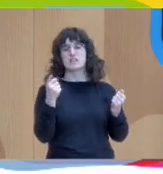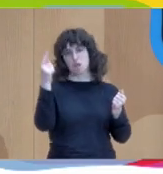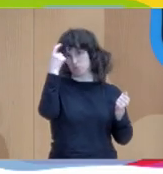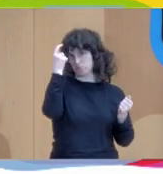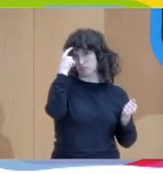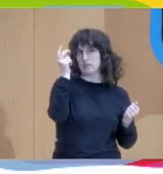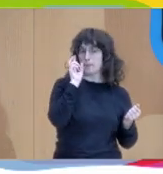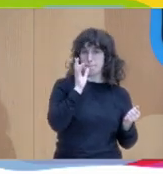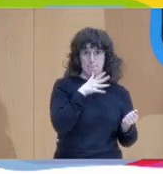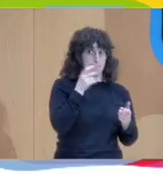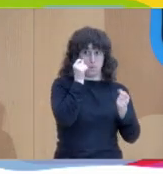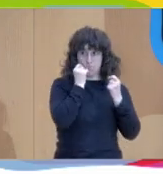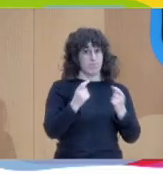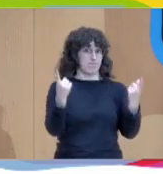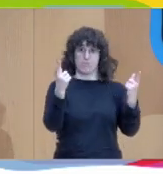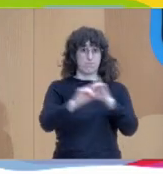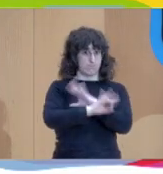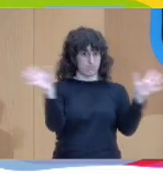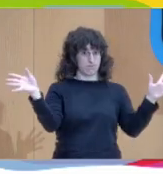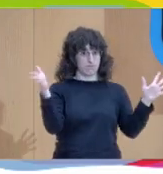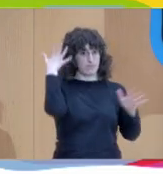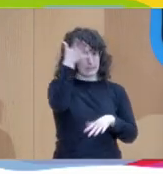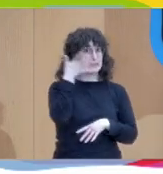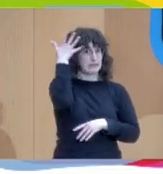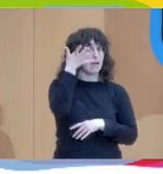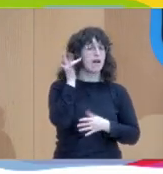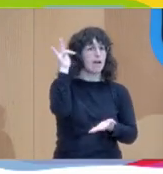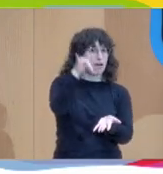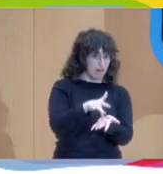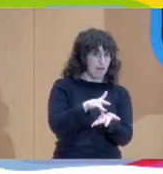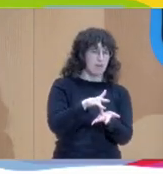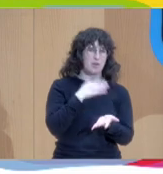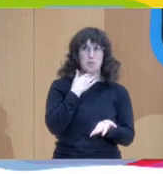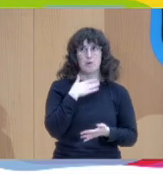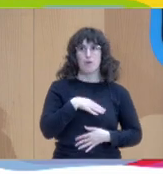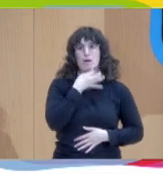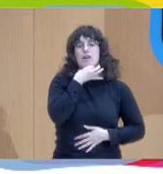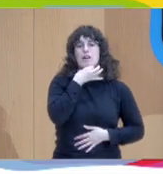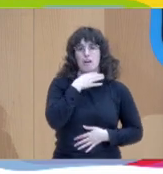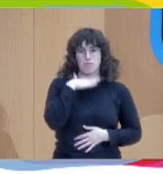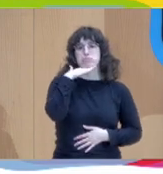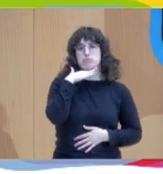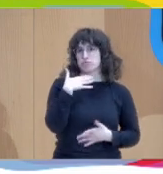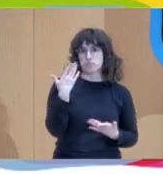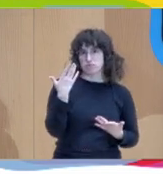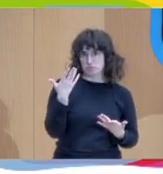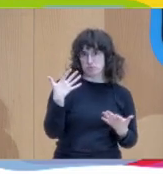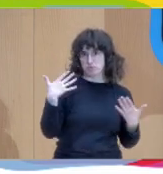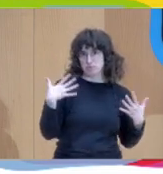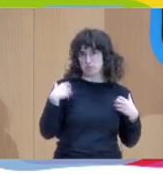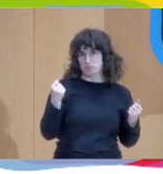Y bueno, en Navarra estamos asistiendo últimamente a una saturación de las demandas hacia salud mental,